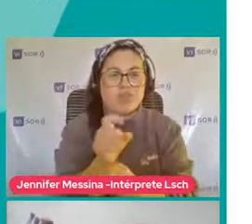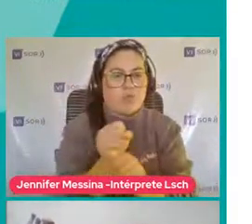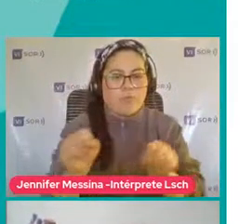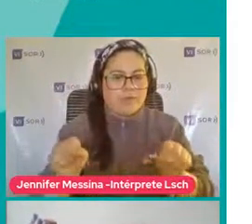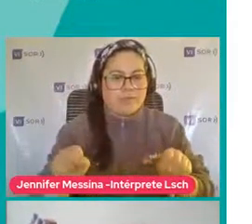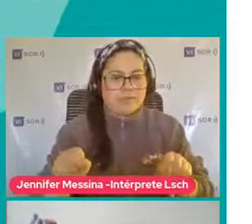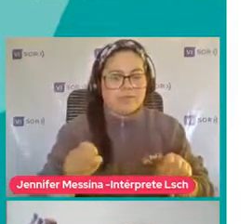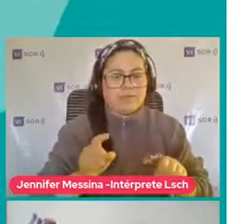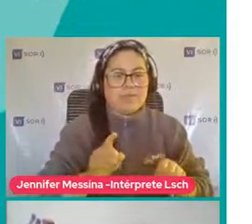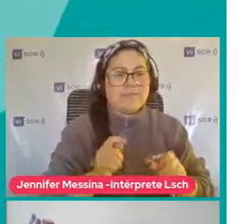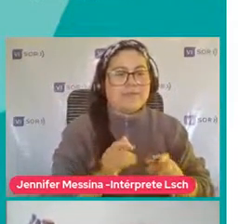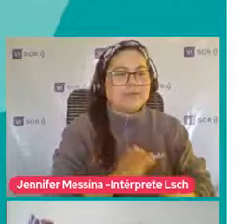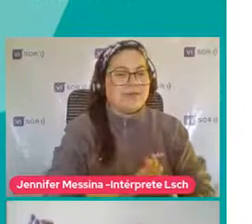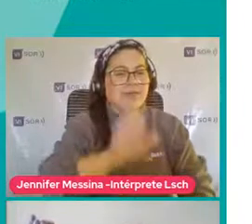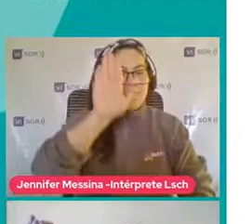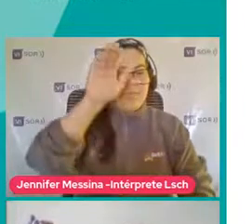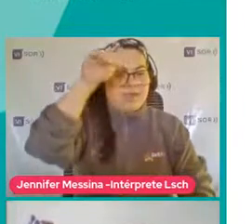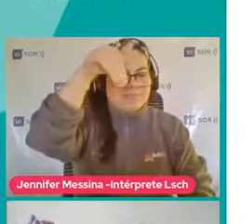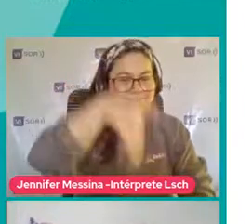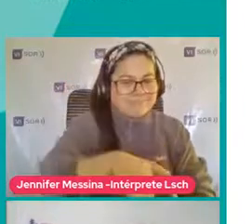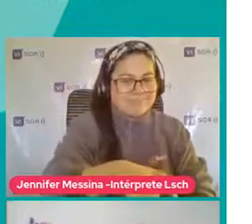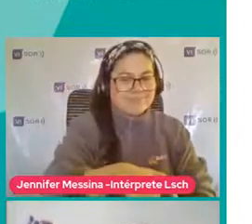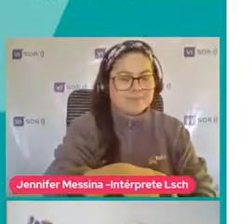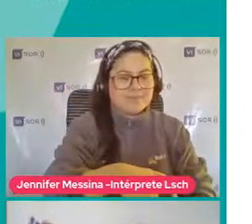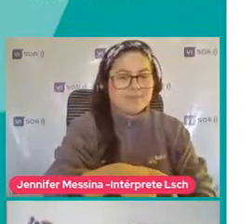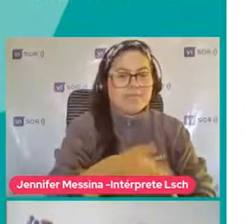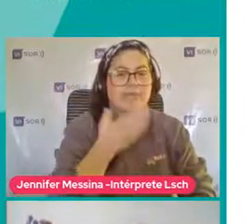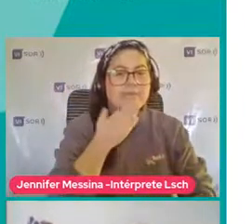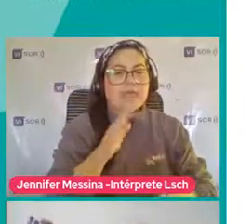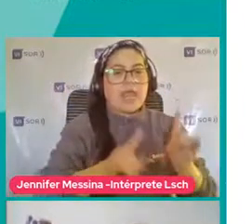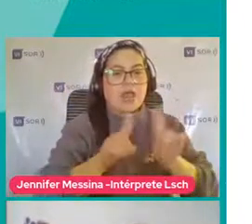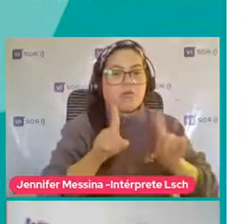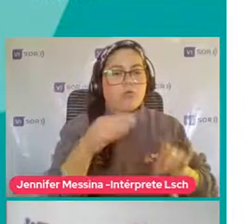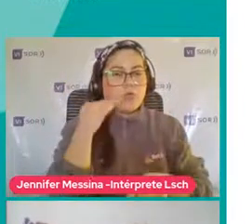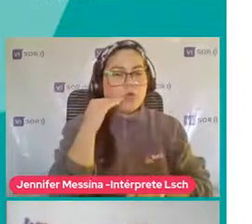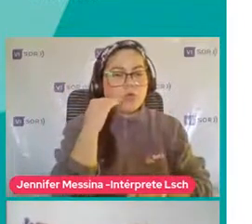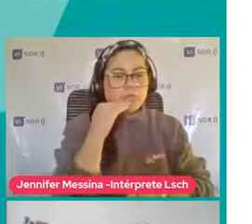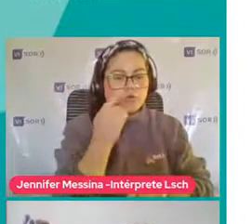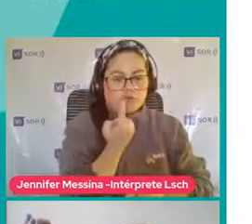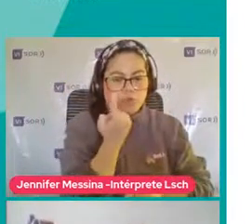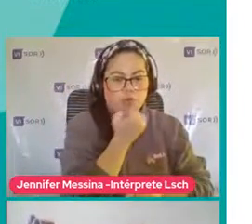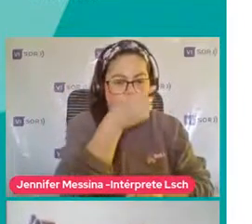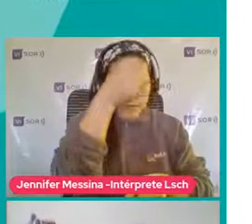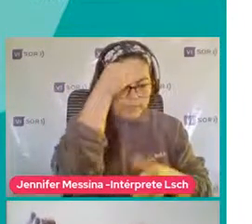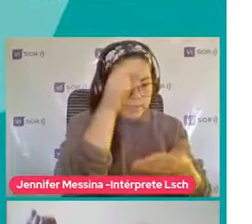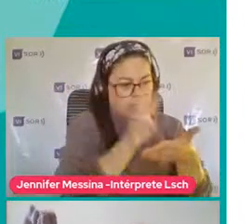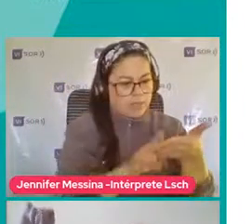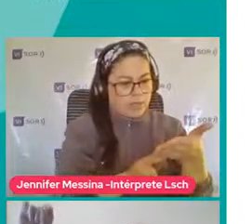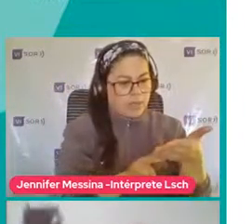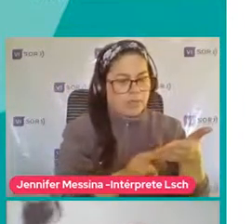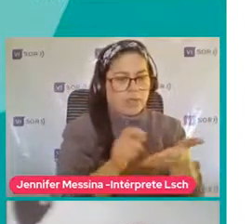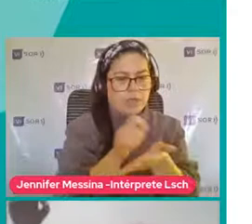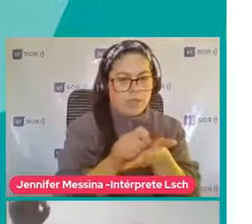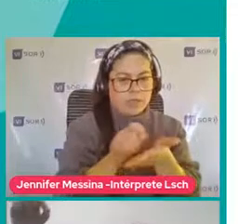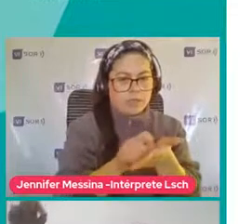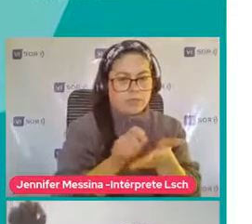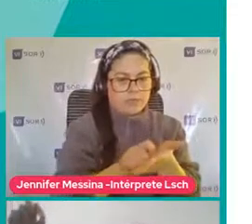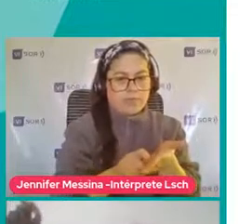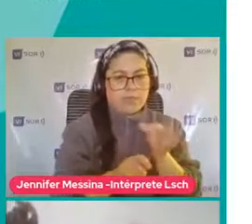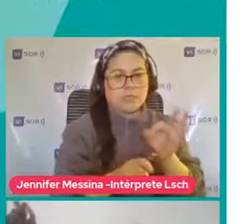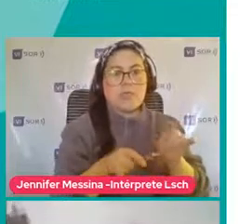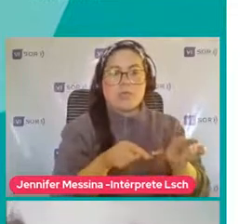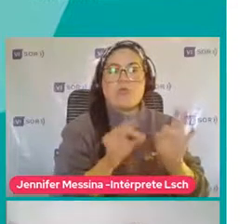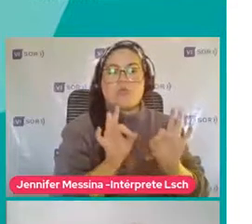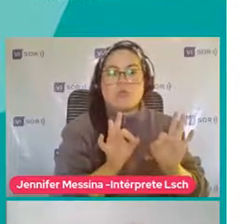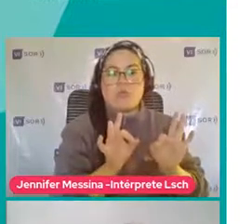que Hay algunos chiquititos Muy chiquititos Que aprenden a leer Y escribir Solos Y eso obviamente Cognitivamente Está por sobre Sin